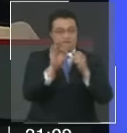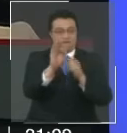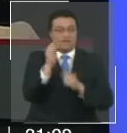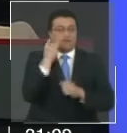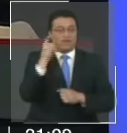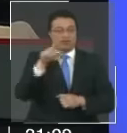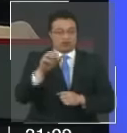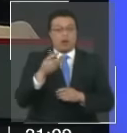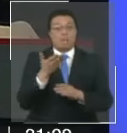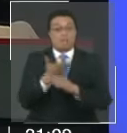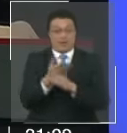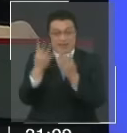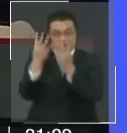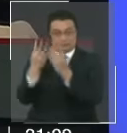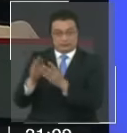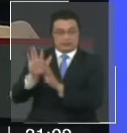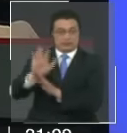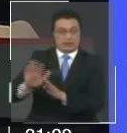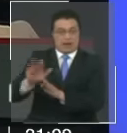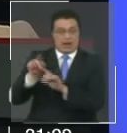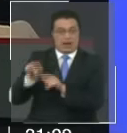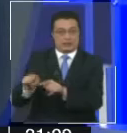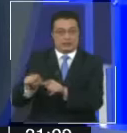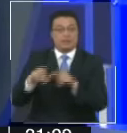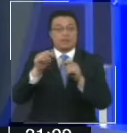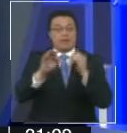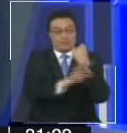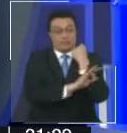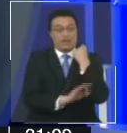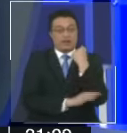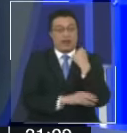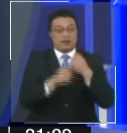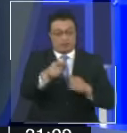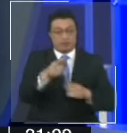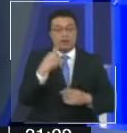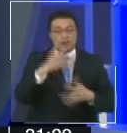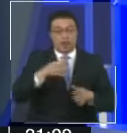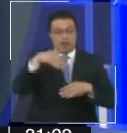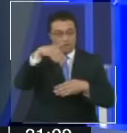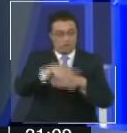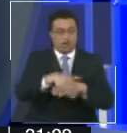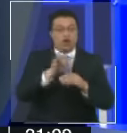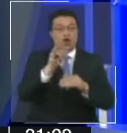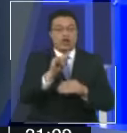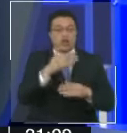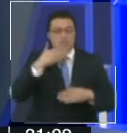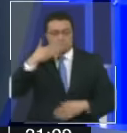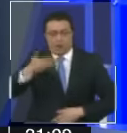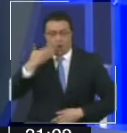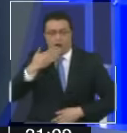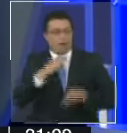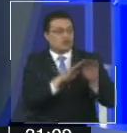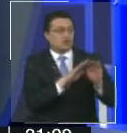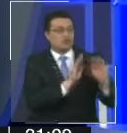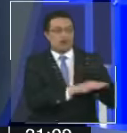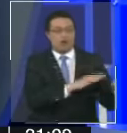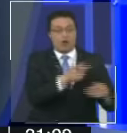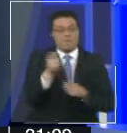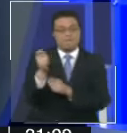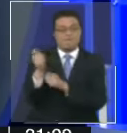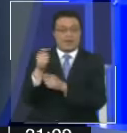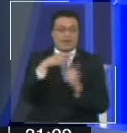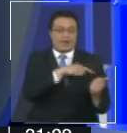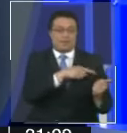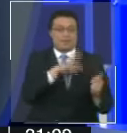en la cárcel mientras se investiga. La Fiscalía afirmó que Orpiz votó y habló a favor de la pesquera. Recibió